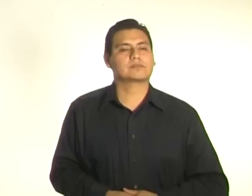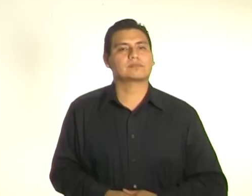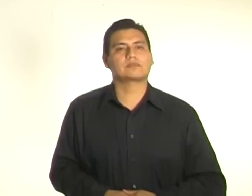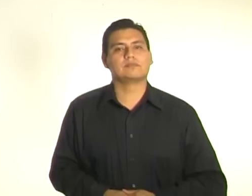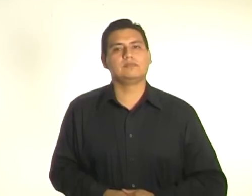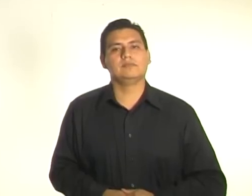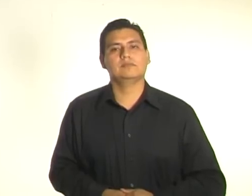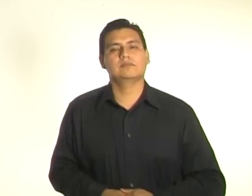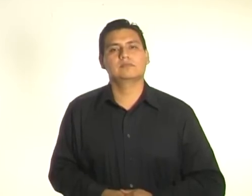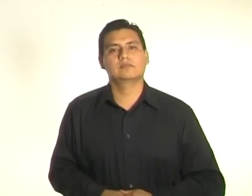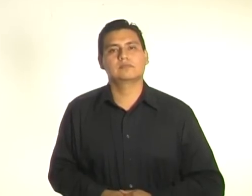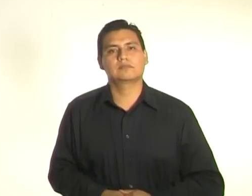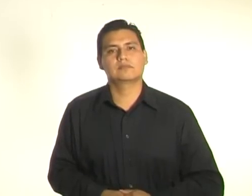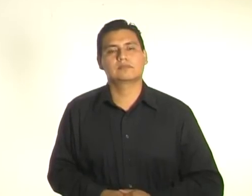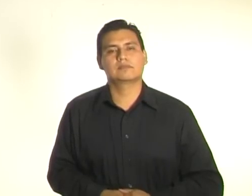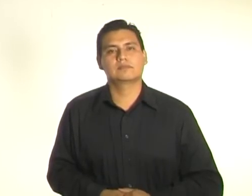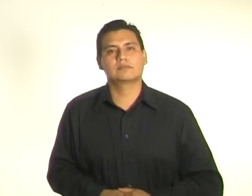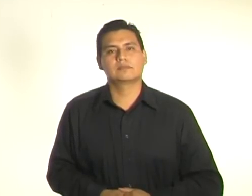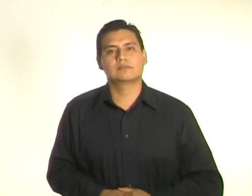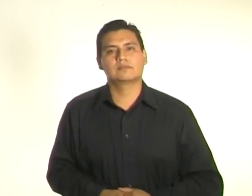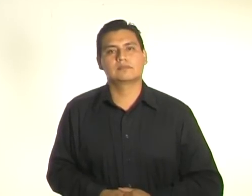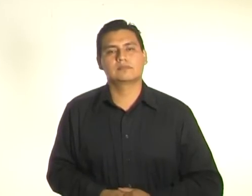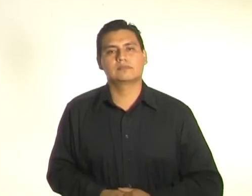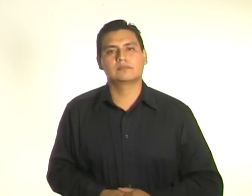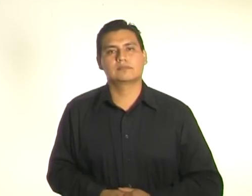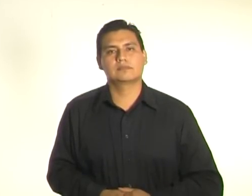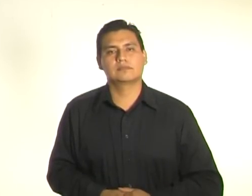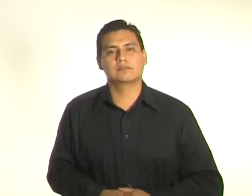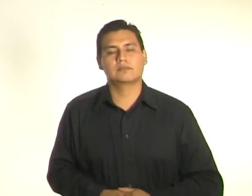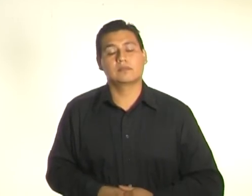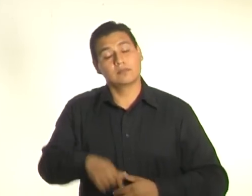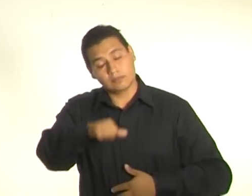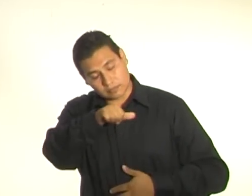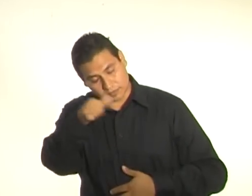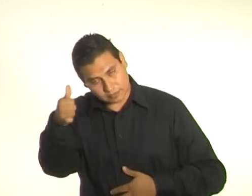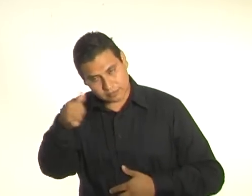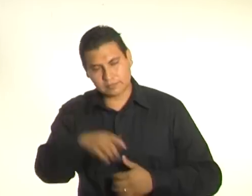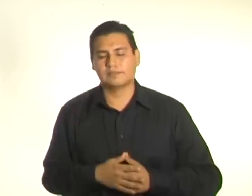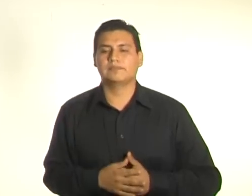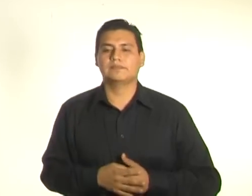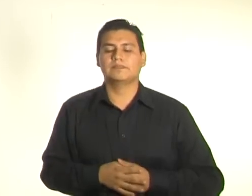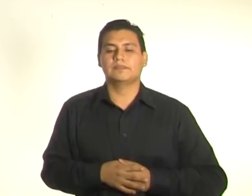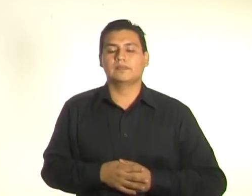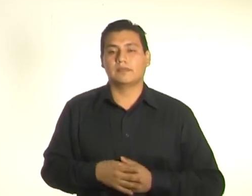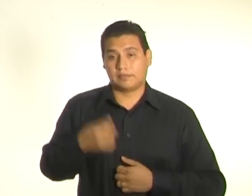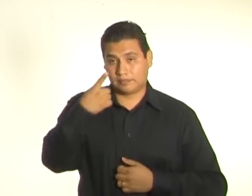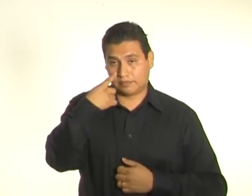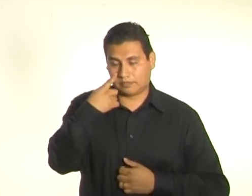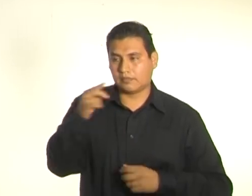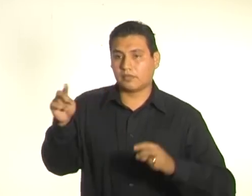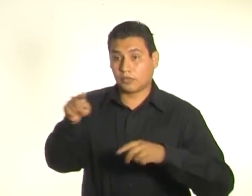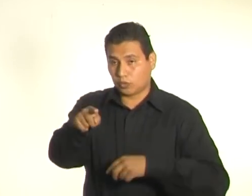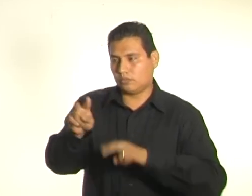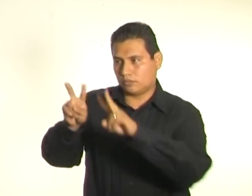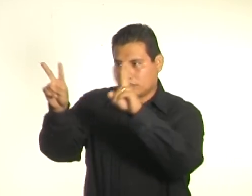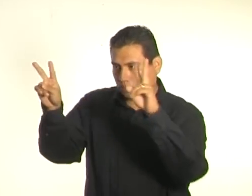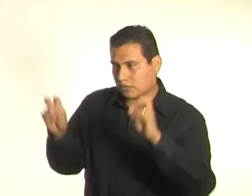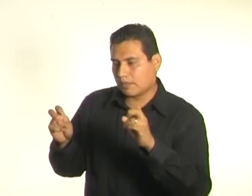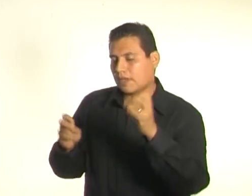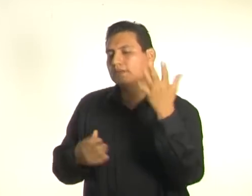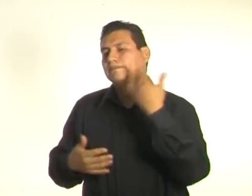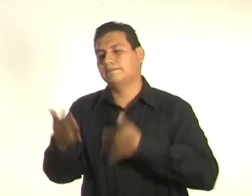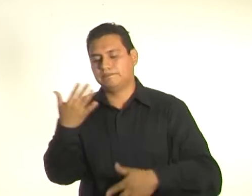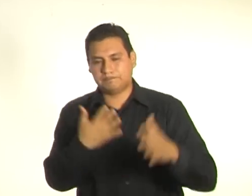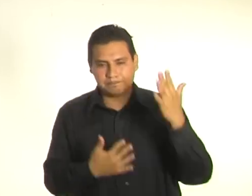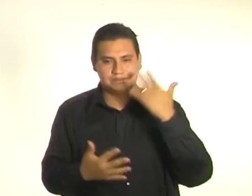Esas son frases de apertura. Ahora, durante el desarrollo de la exposición, si vamos a